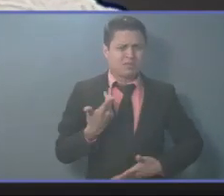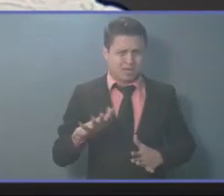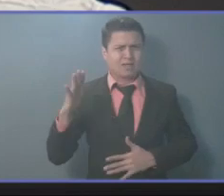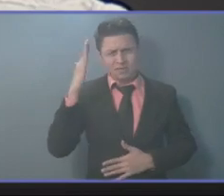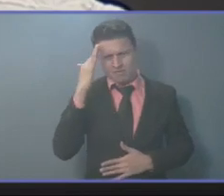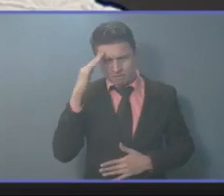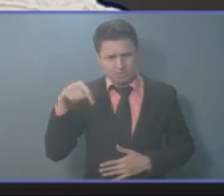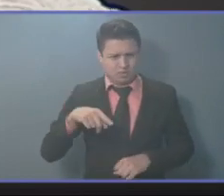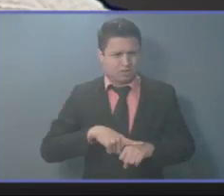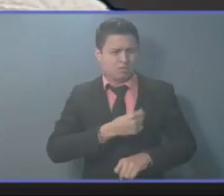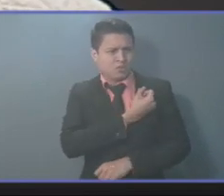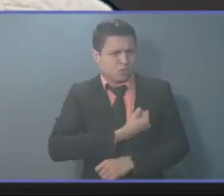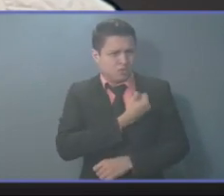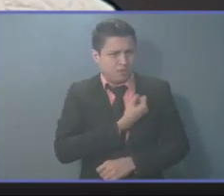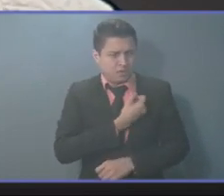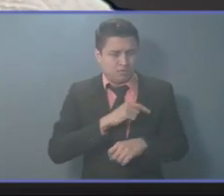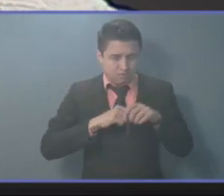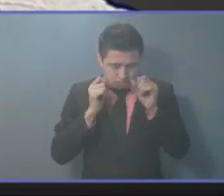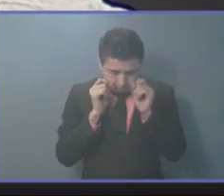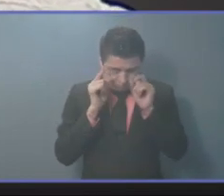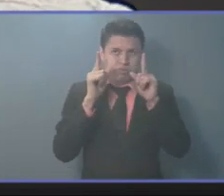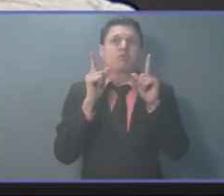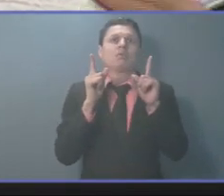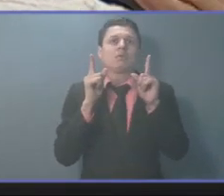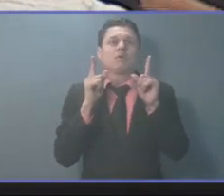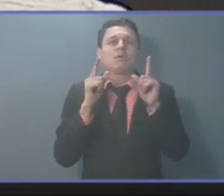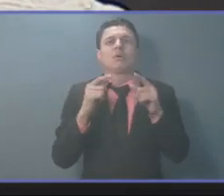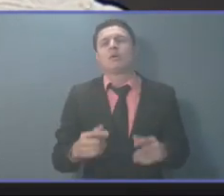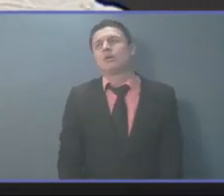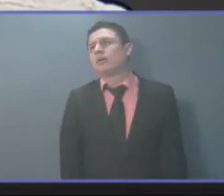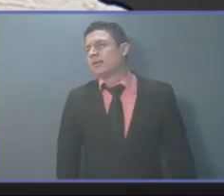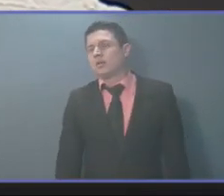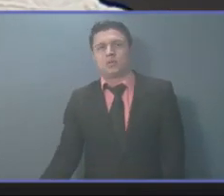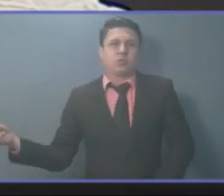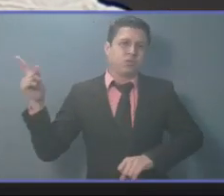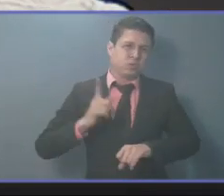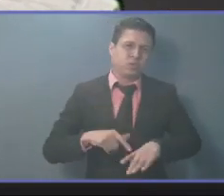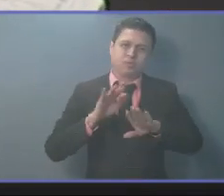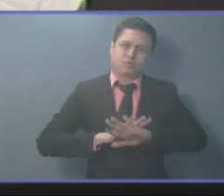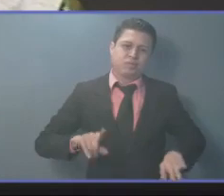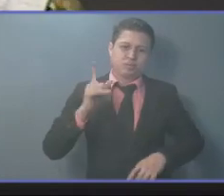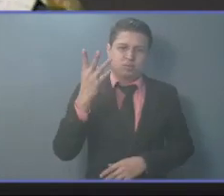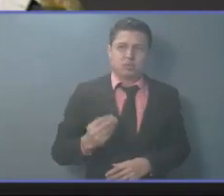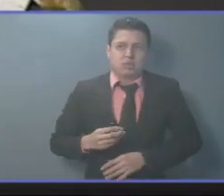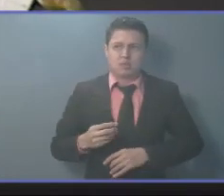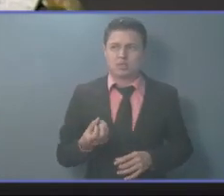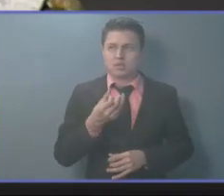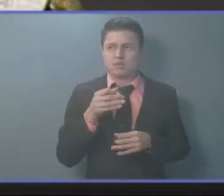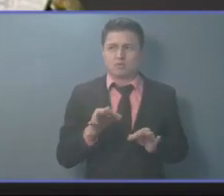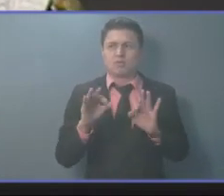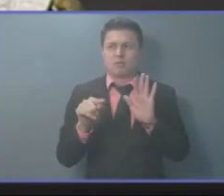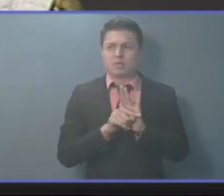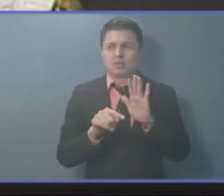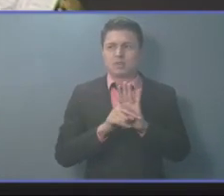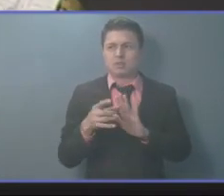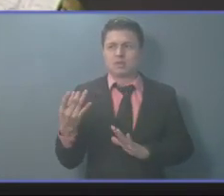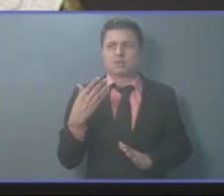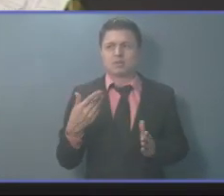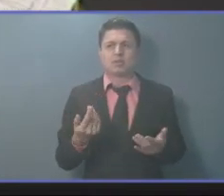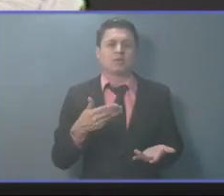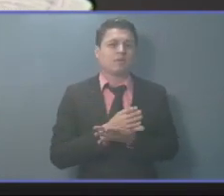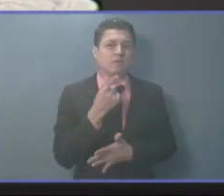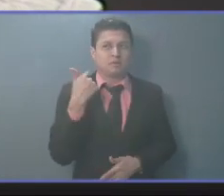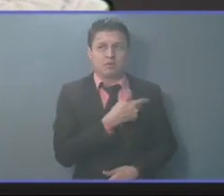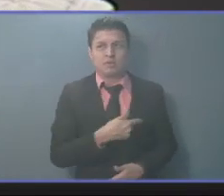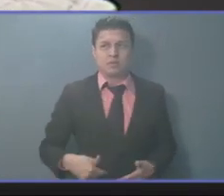y vamos a amanecer y a terminar un día insultados por el presidente de la república.